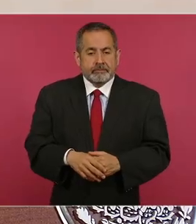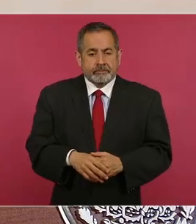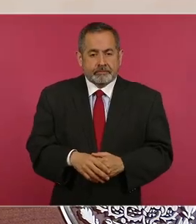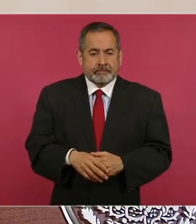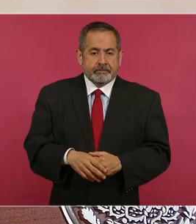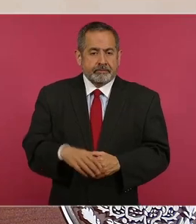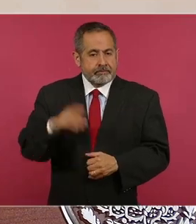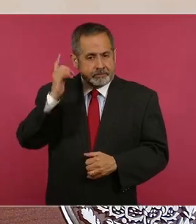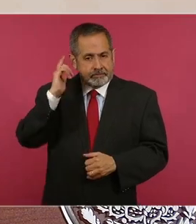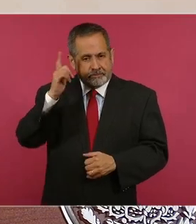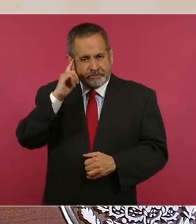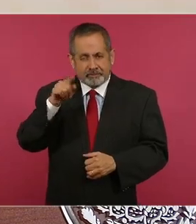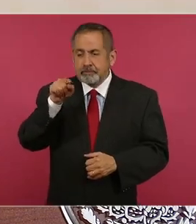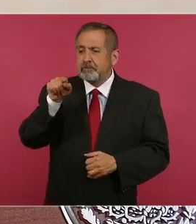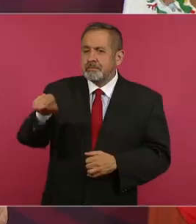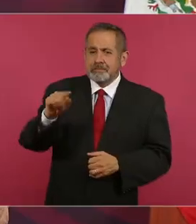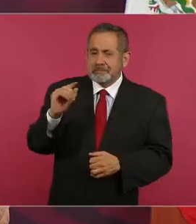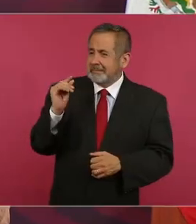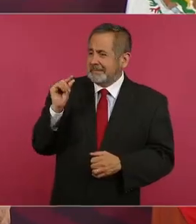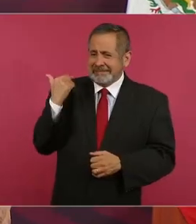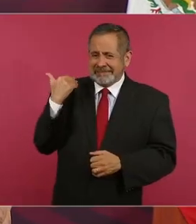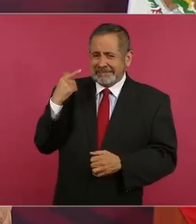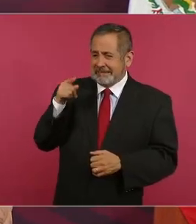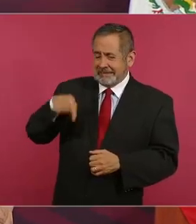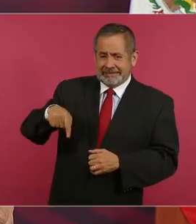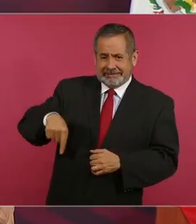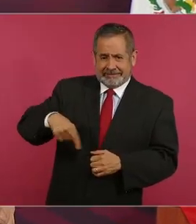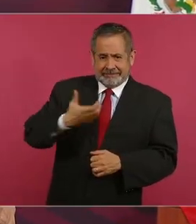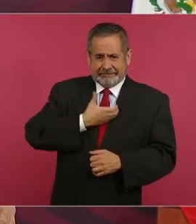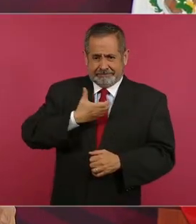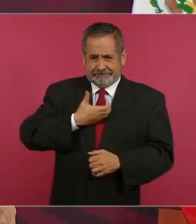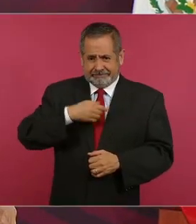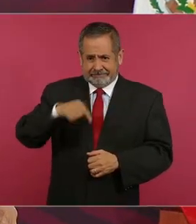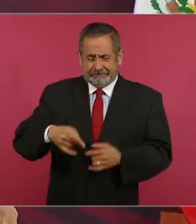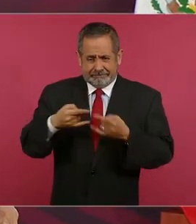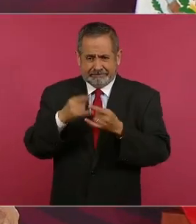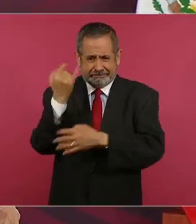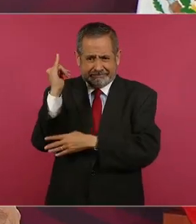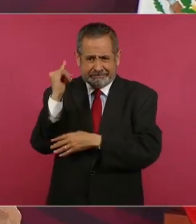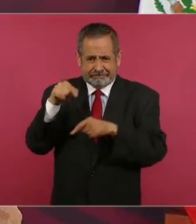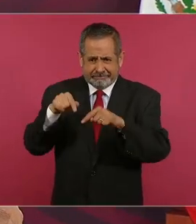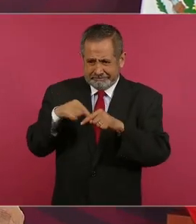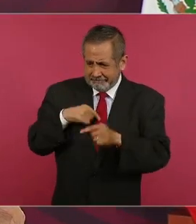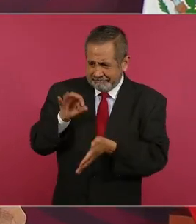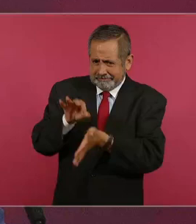sigan creciendo unas ceibas que sembré aquí en el jardín.